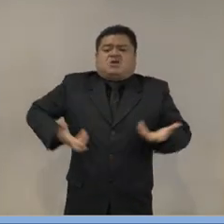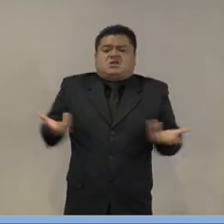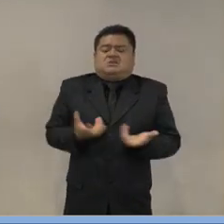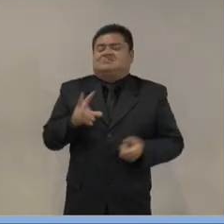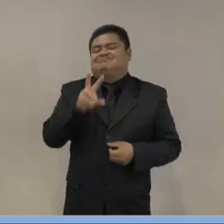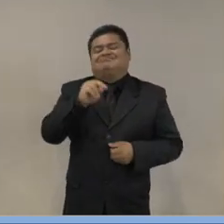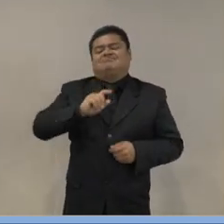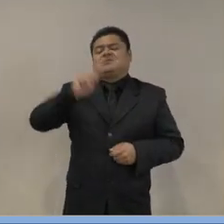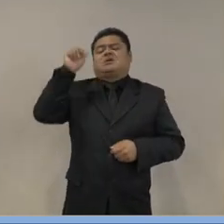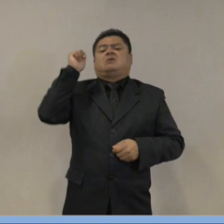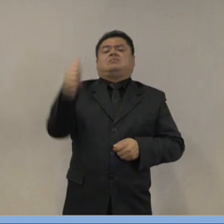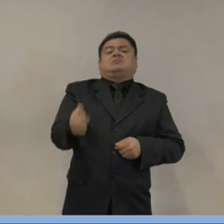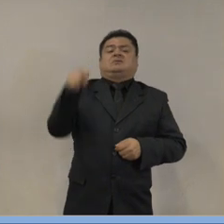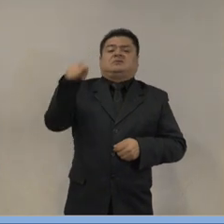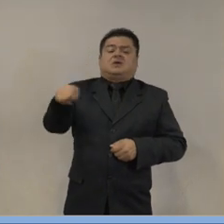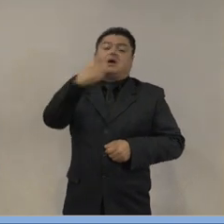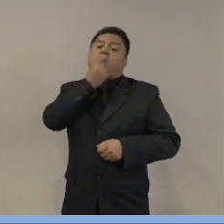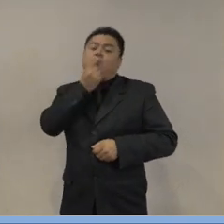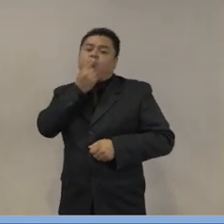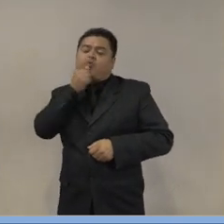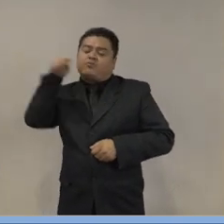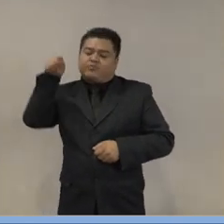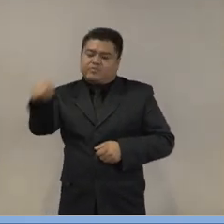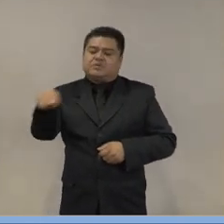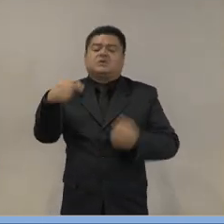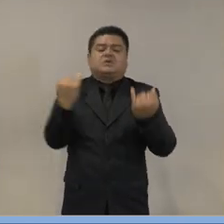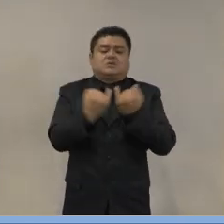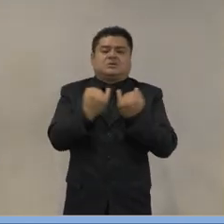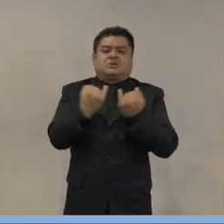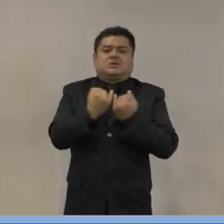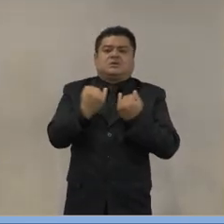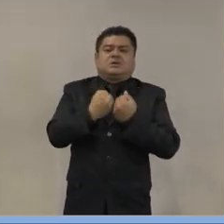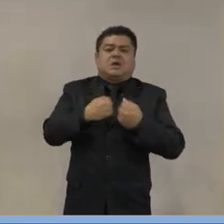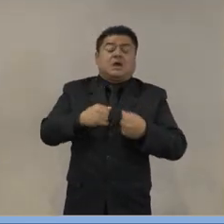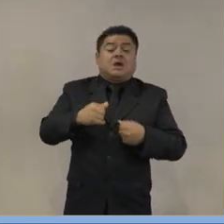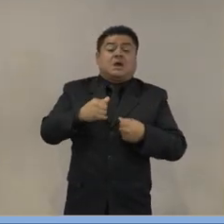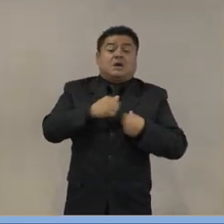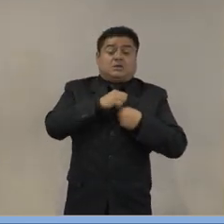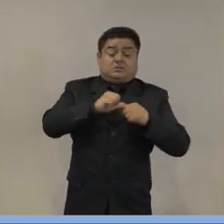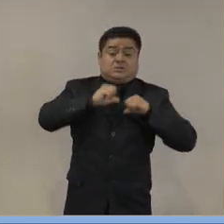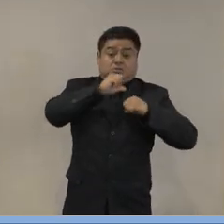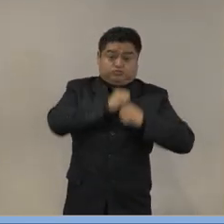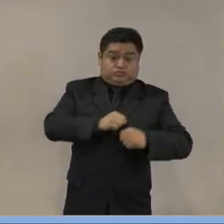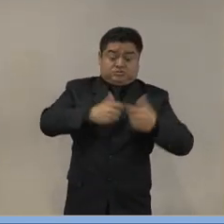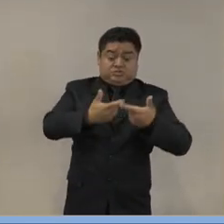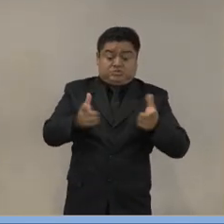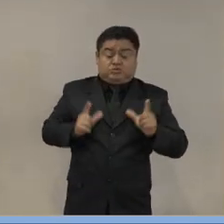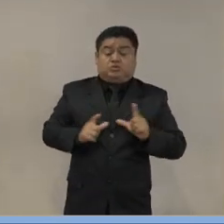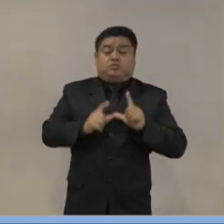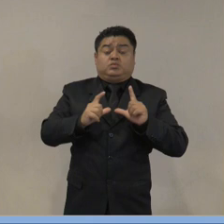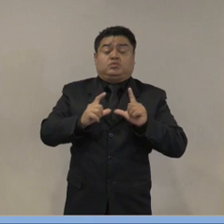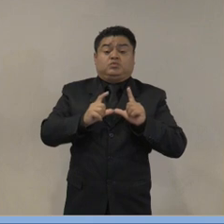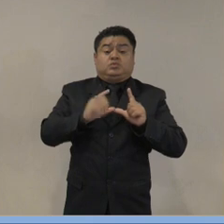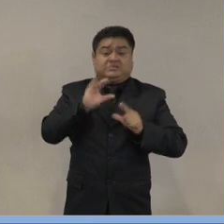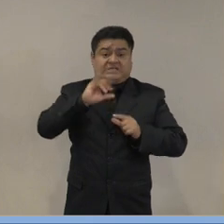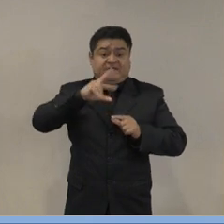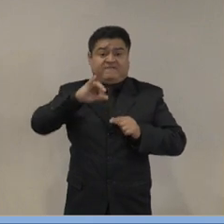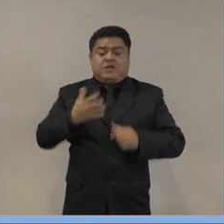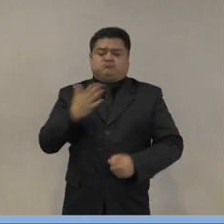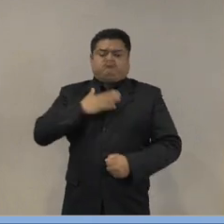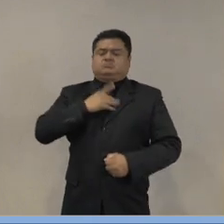policías, la responsabilidad política de las autoridades civiles y ahora a los militares. Una